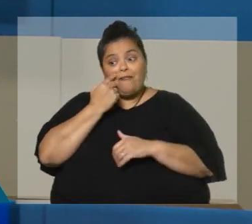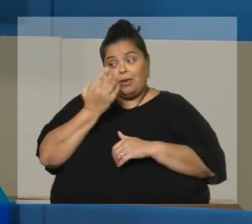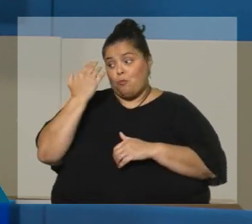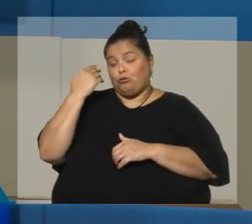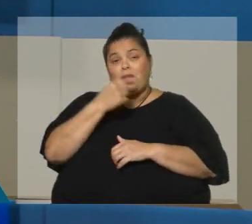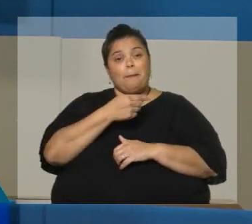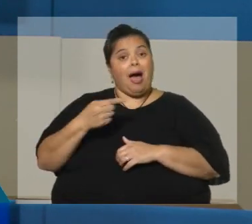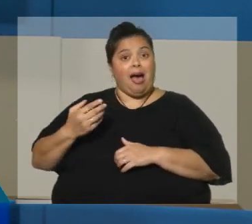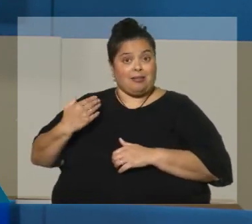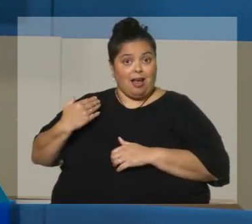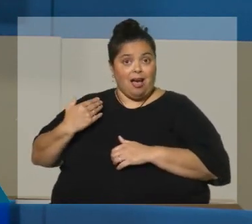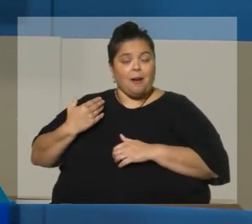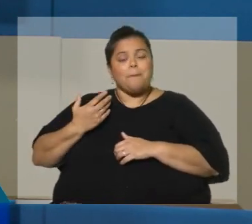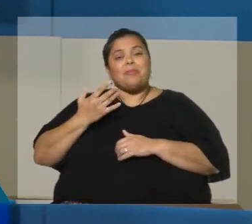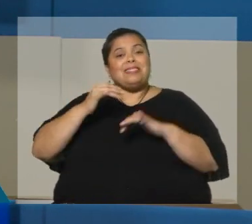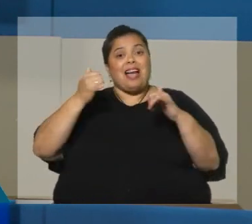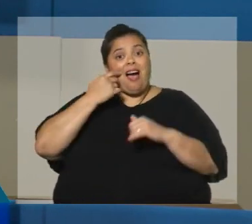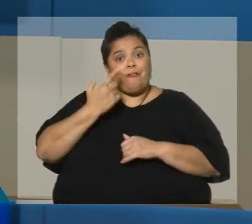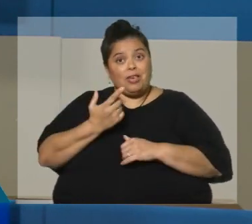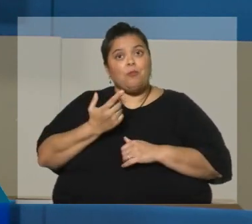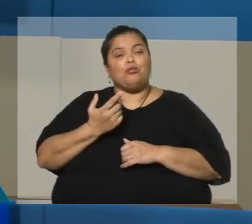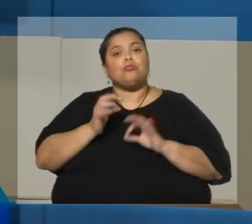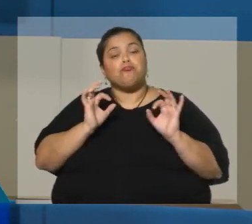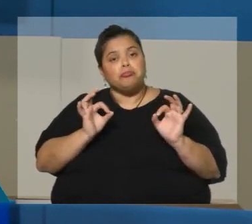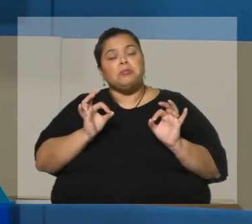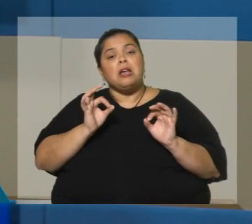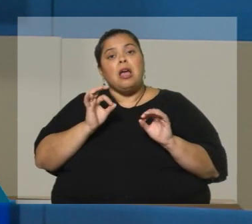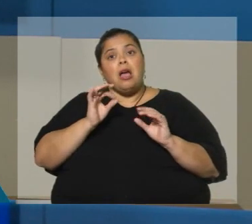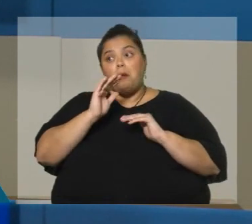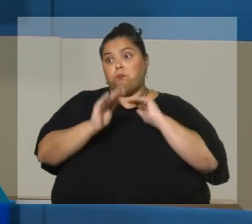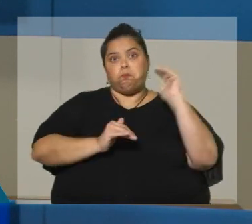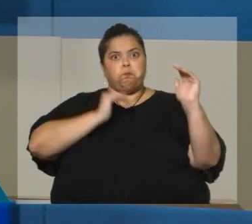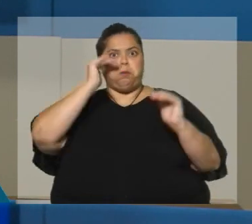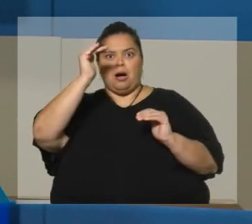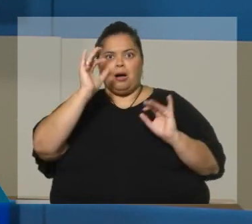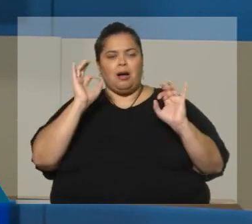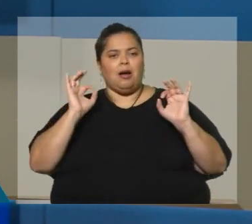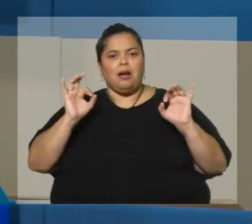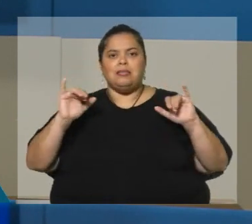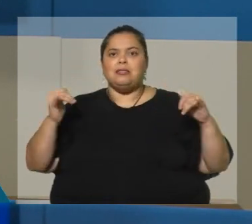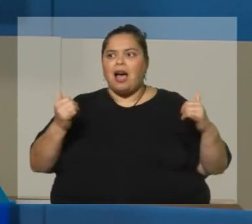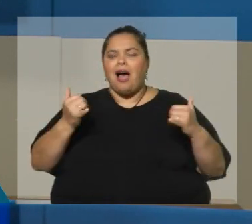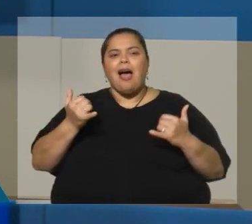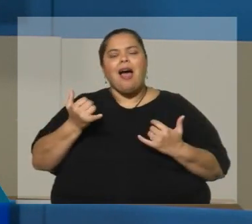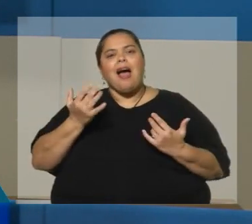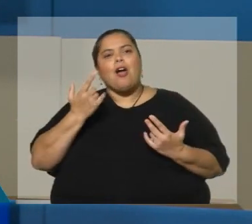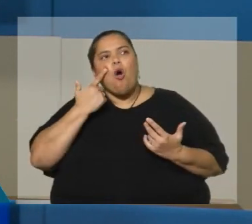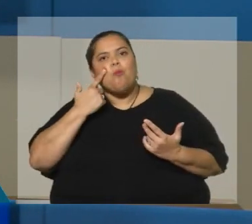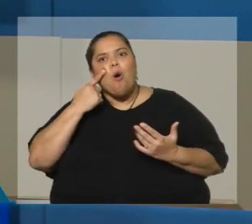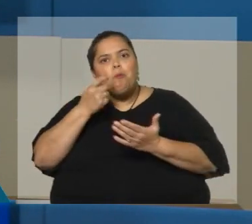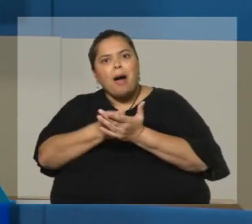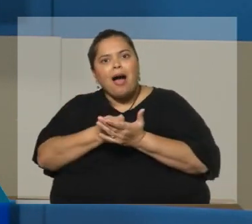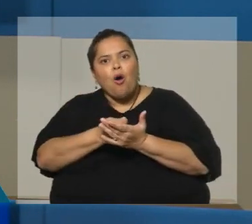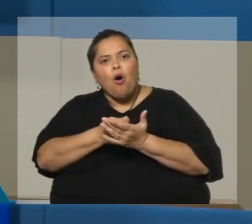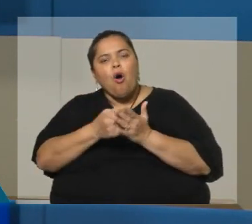aproximadamente que Standard & Poor's mejoró a un grado que nunca había tenido la capacidad de pago del Uruguay, la